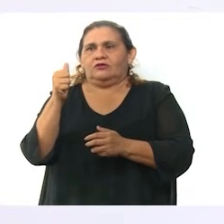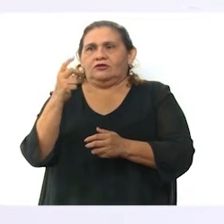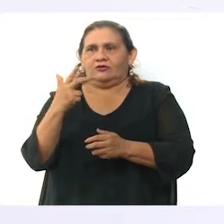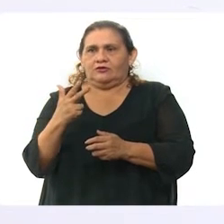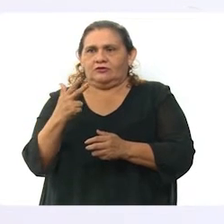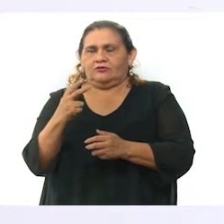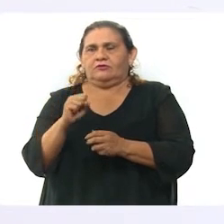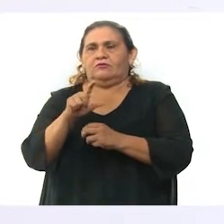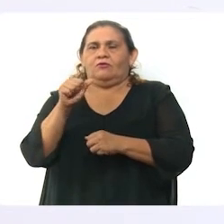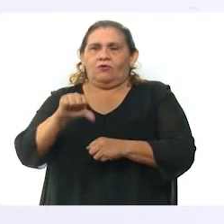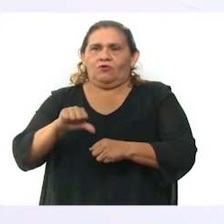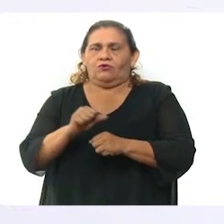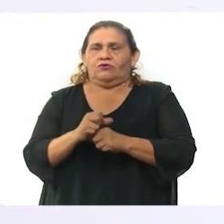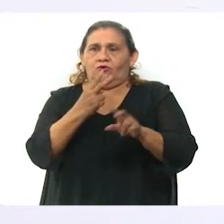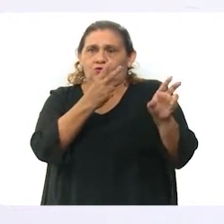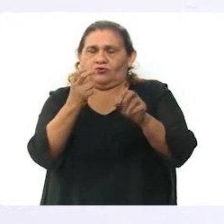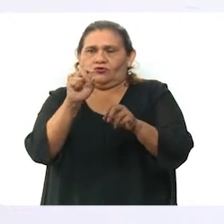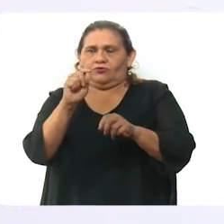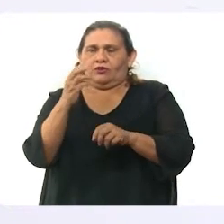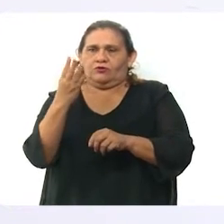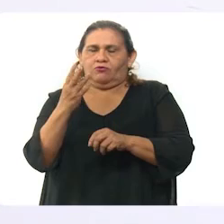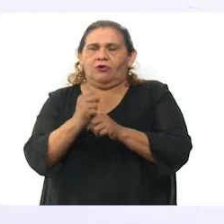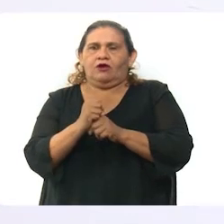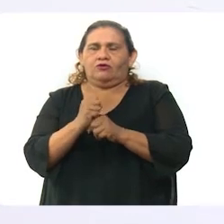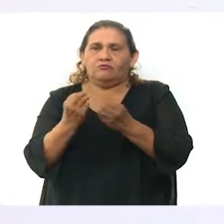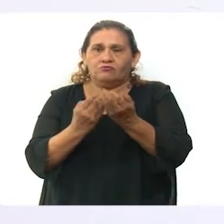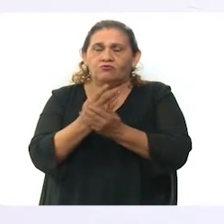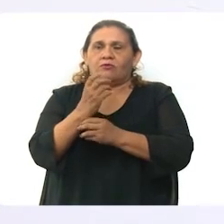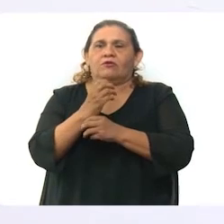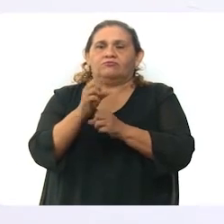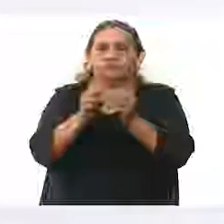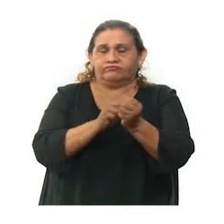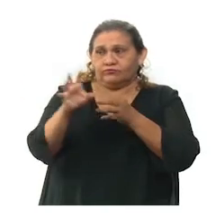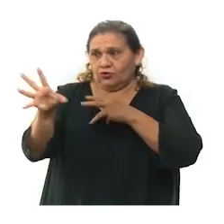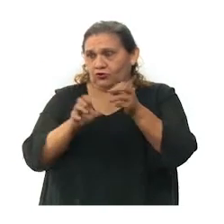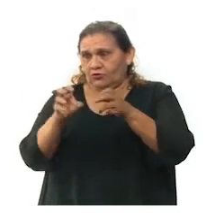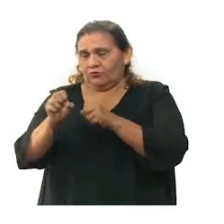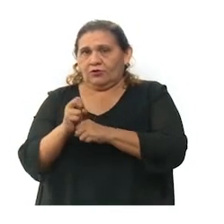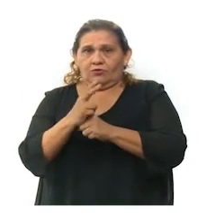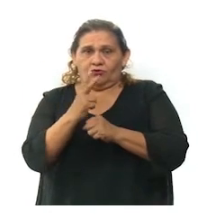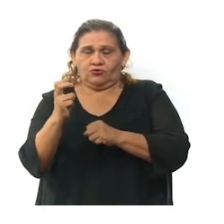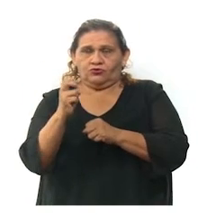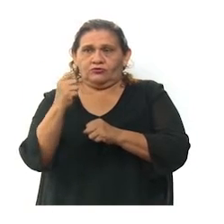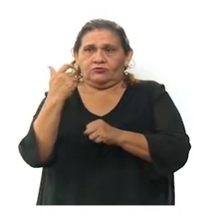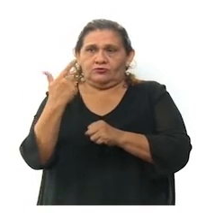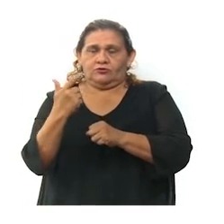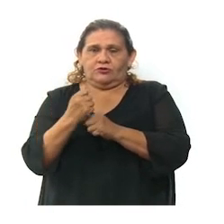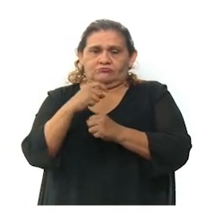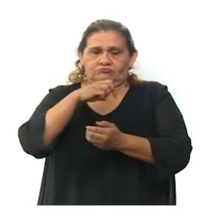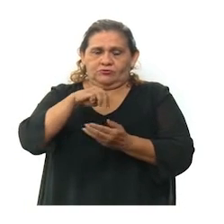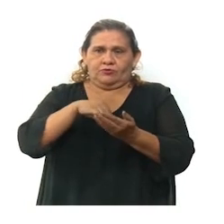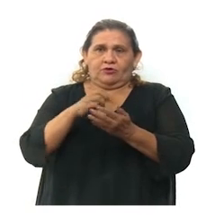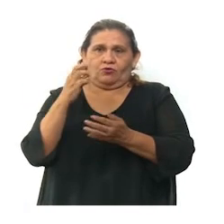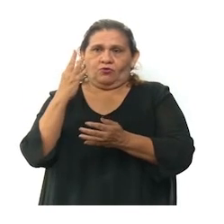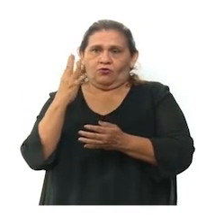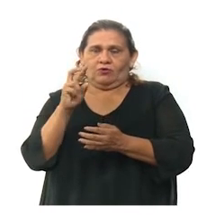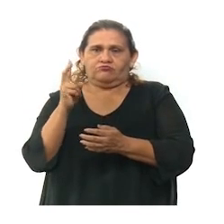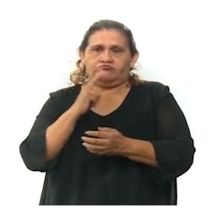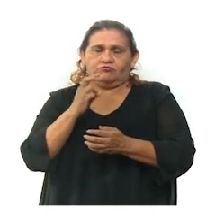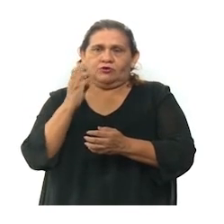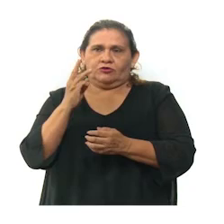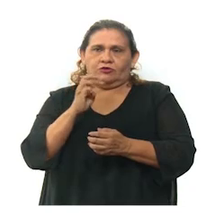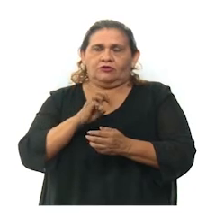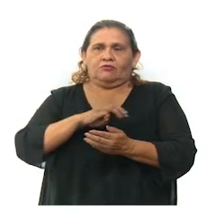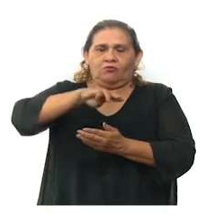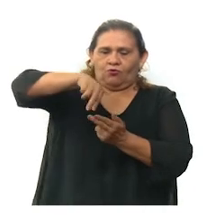Hoy, se detectaron 224 nuevos contagios de coronavirus. 207 en Mérida, 4 en Valladolid, 3 en